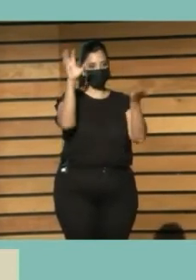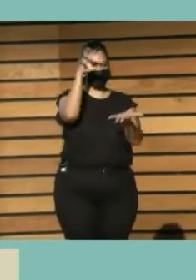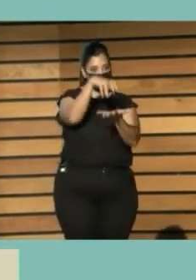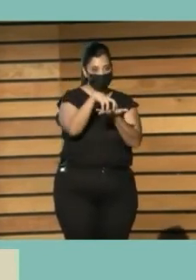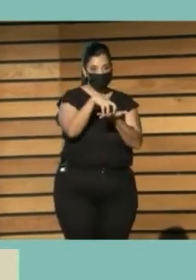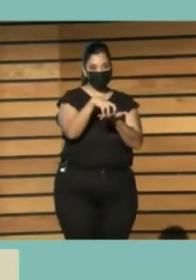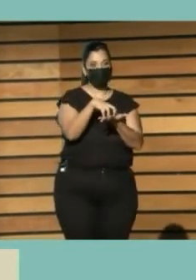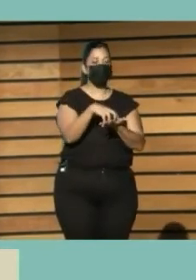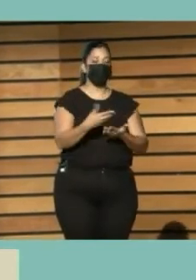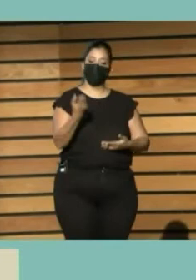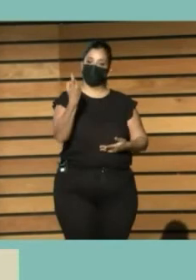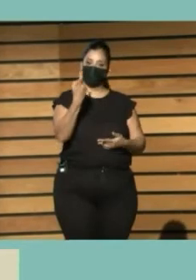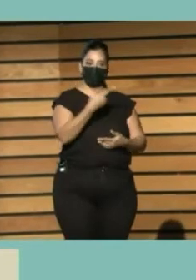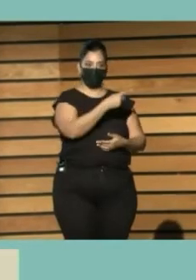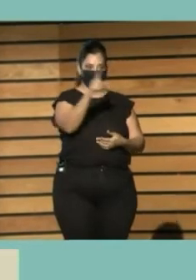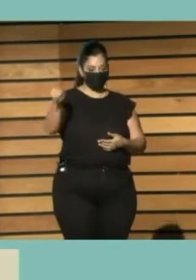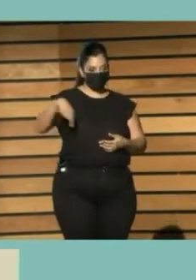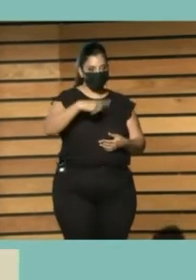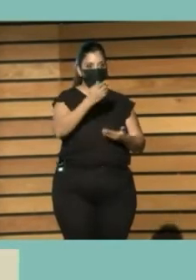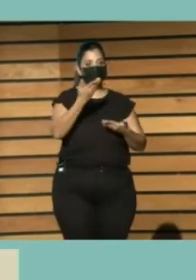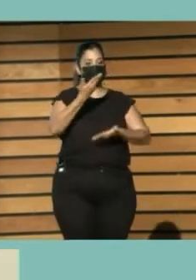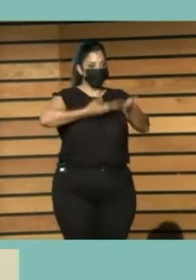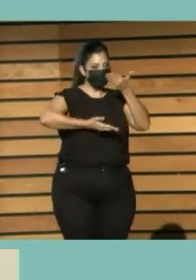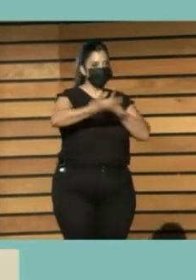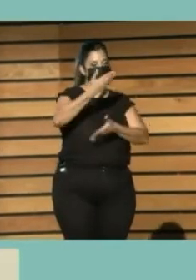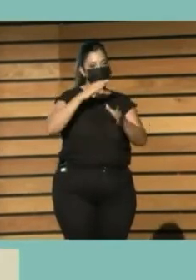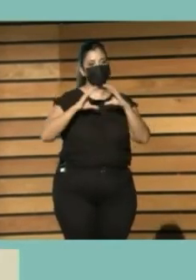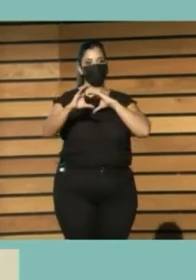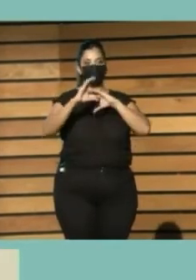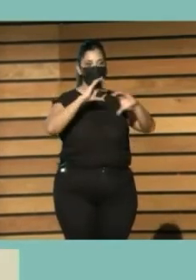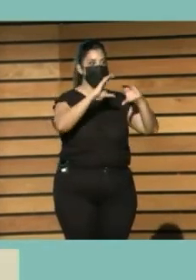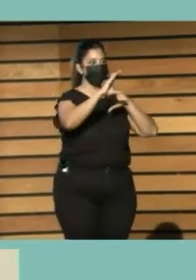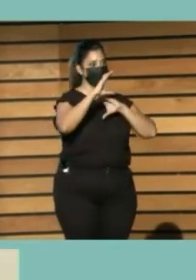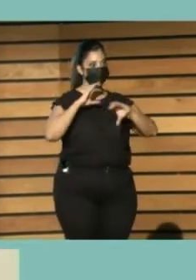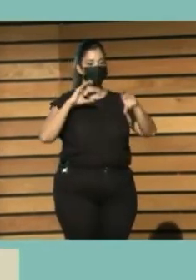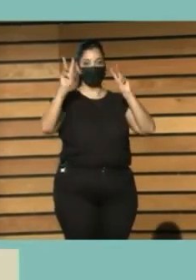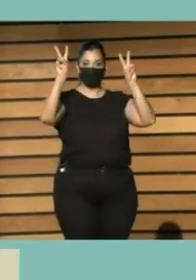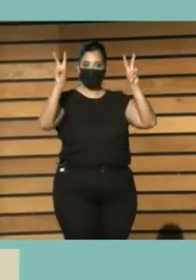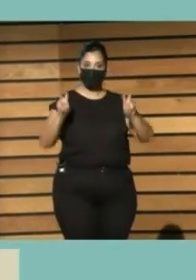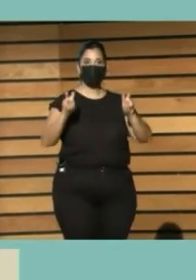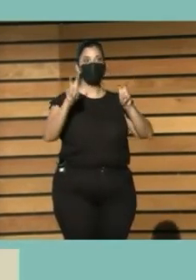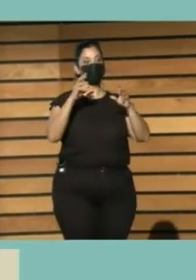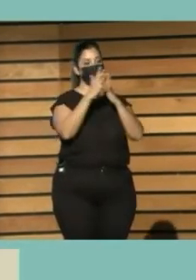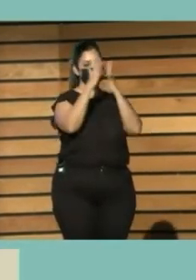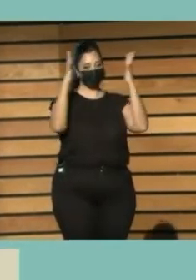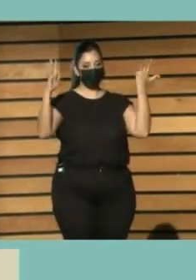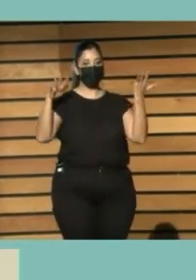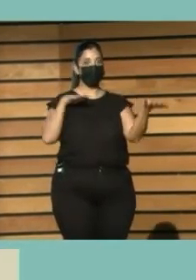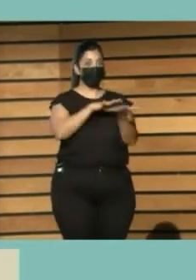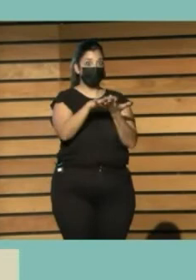Que se produzca Un diálogo Abierto Informado Y una conversación